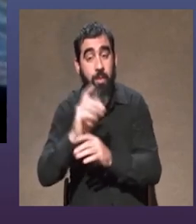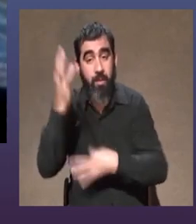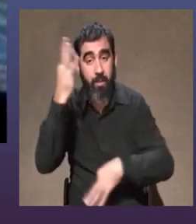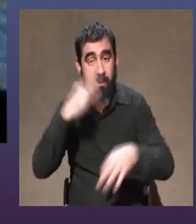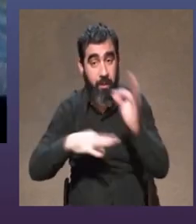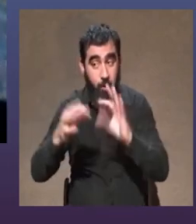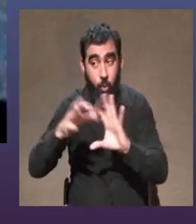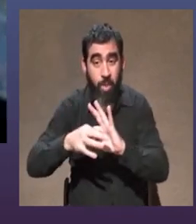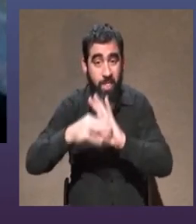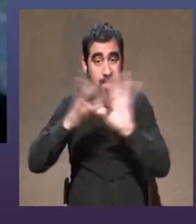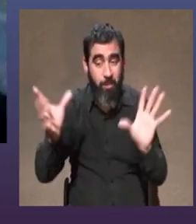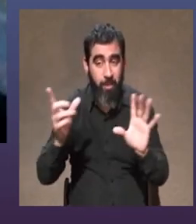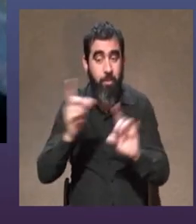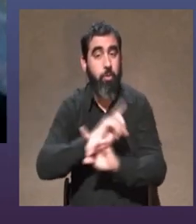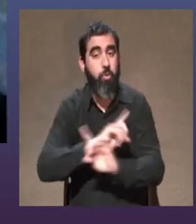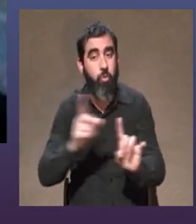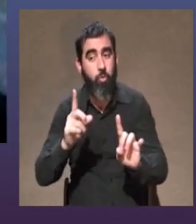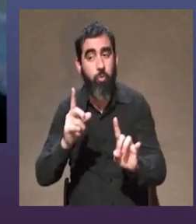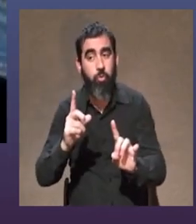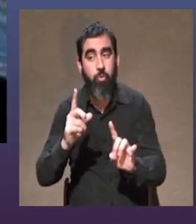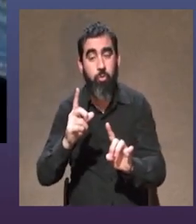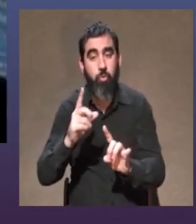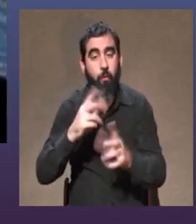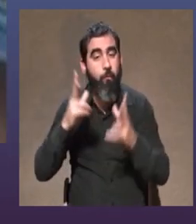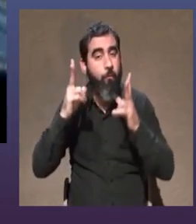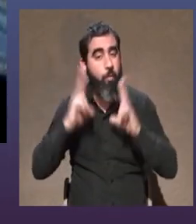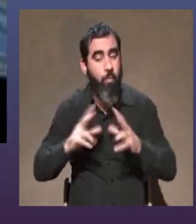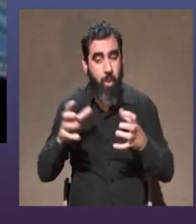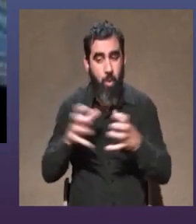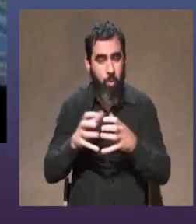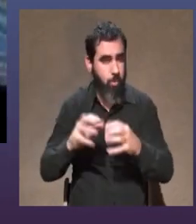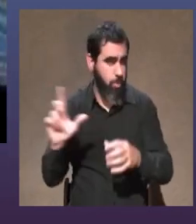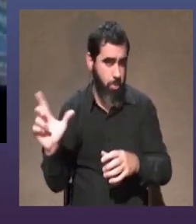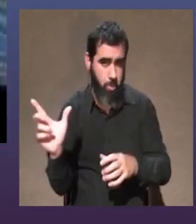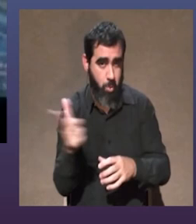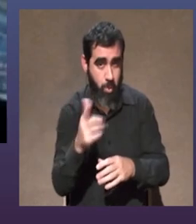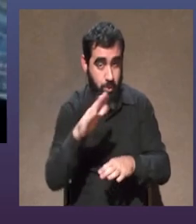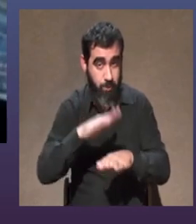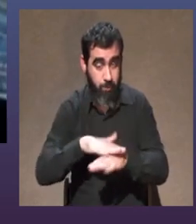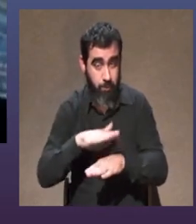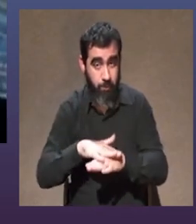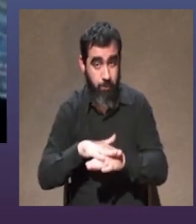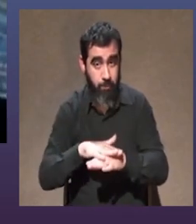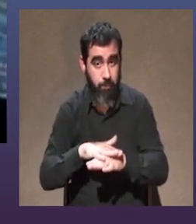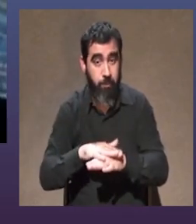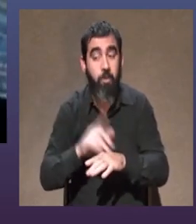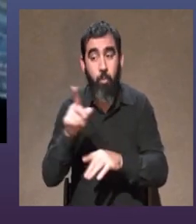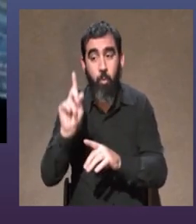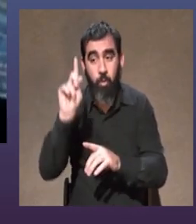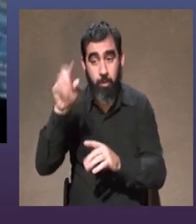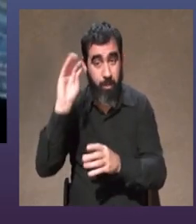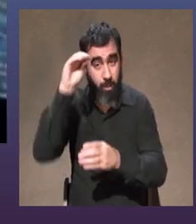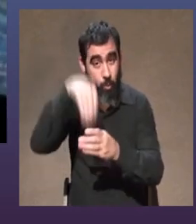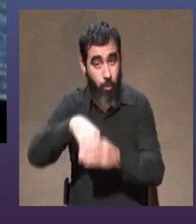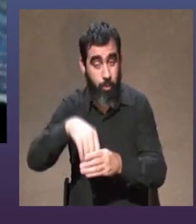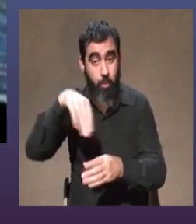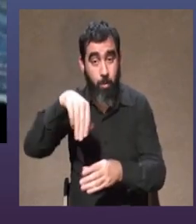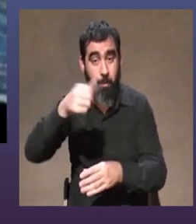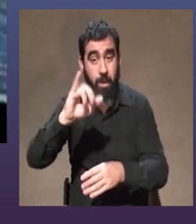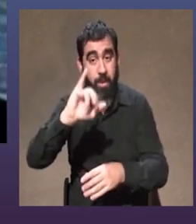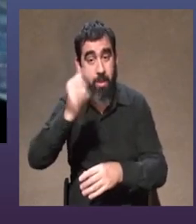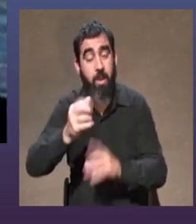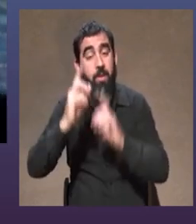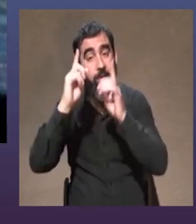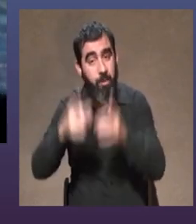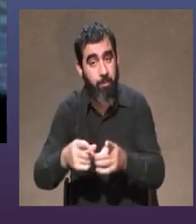en el teatro independiente sin haber formado sin haber armado formalmente un grupo creo que de alguna manera tú sos parte de eso María